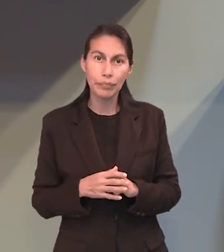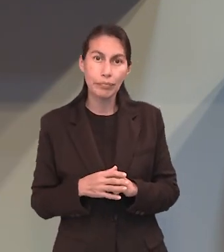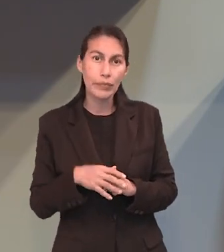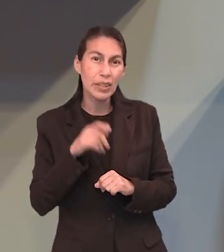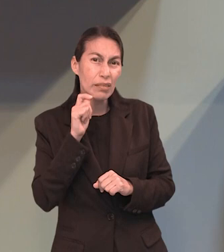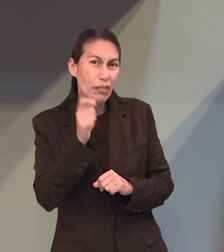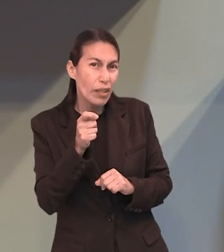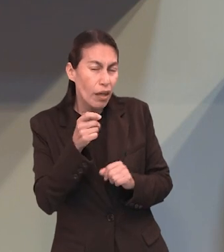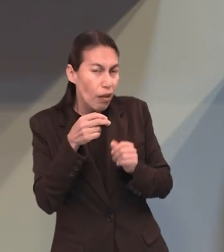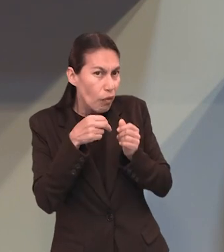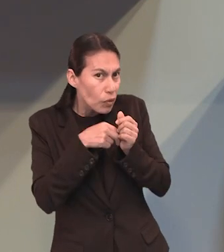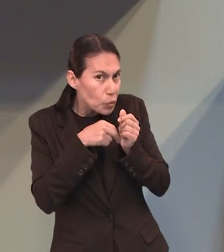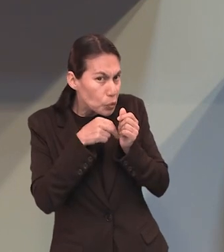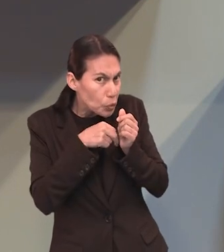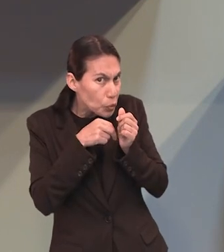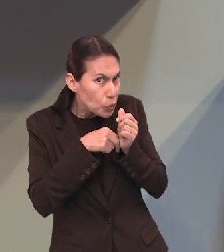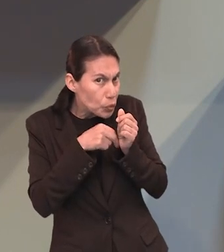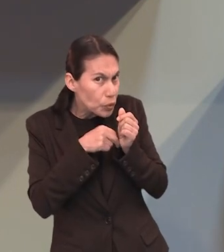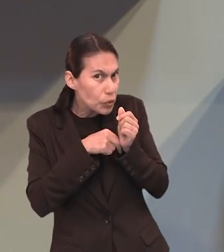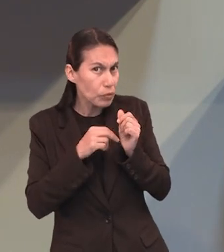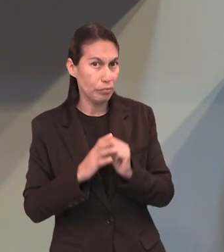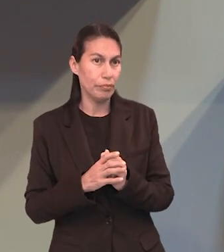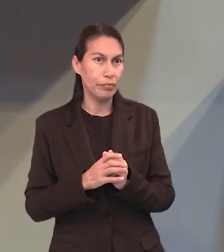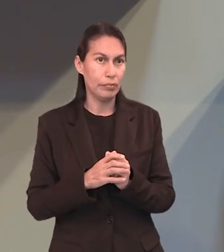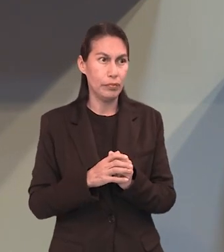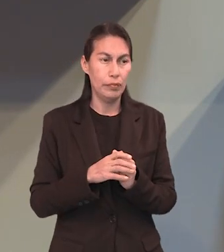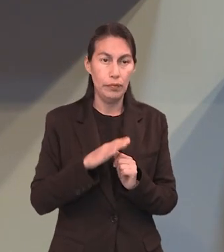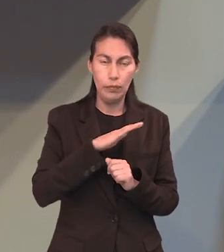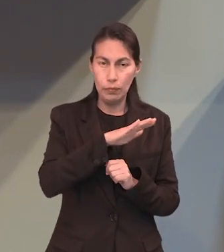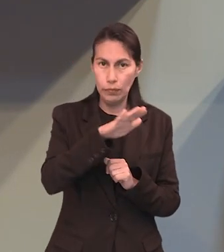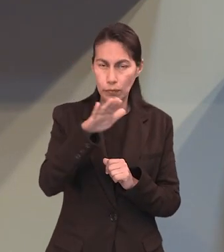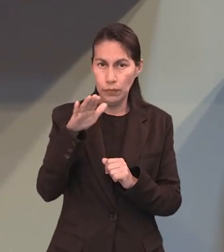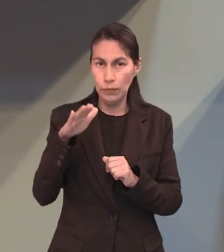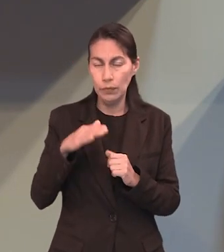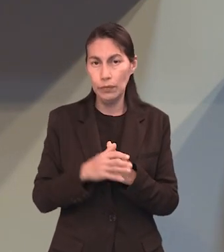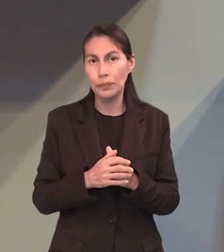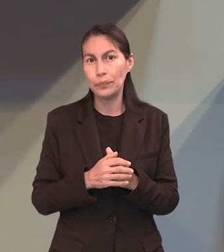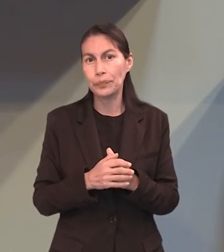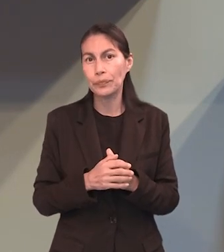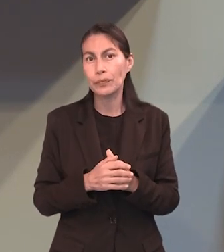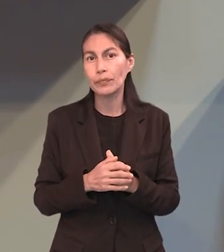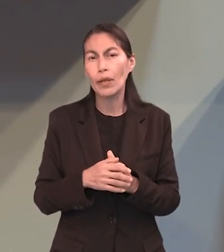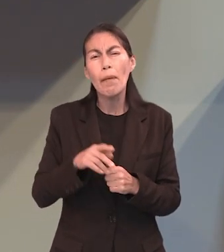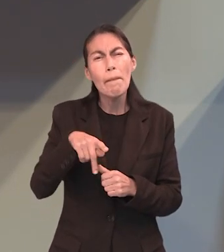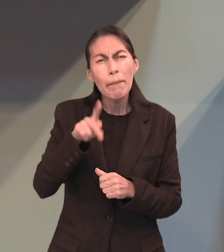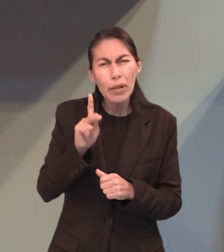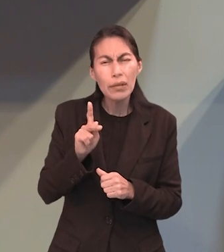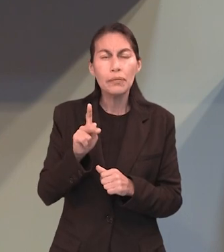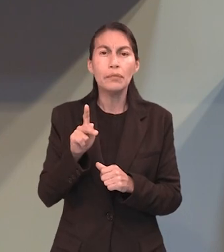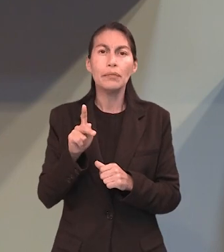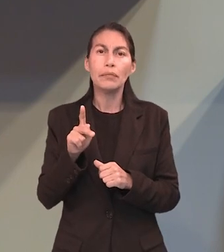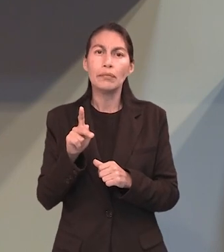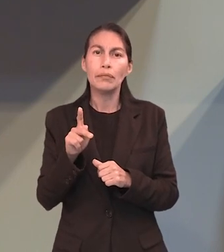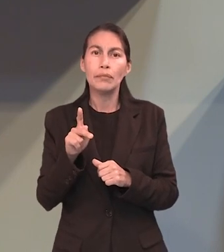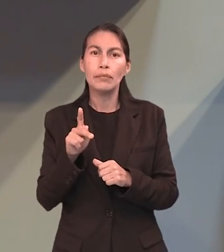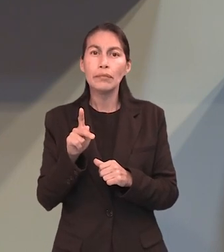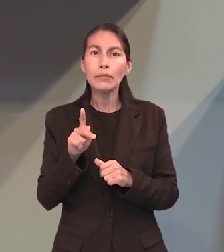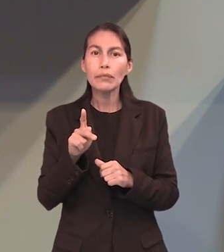más oculto para no ser criticados a sí mismo. Sin embargo,